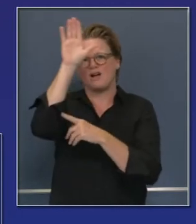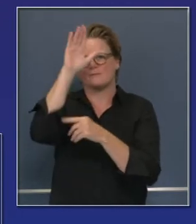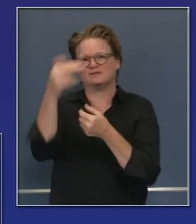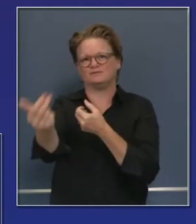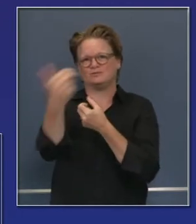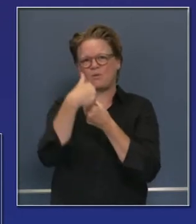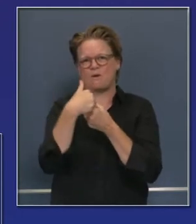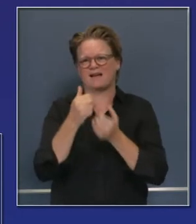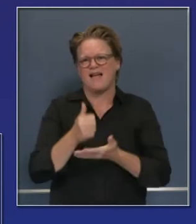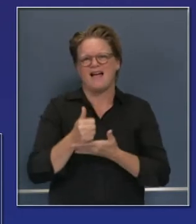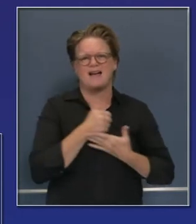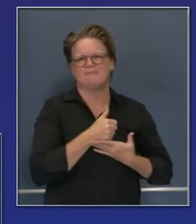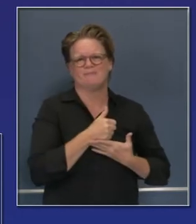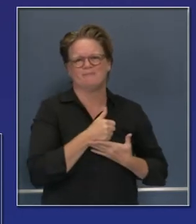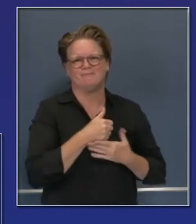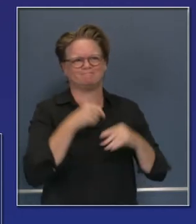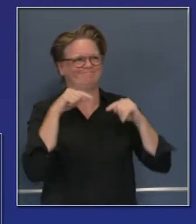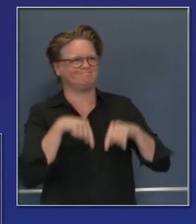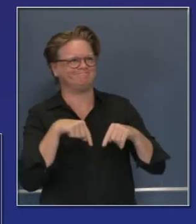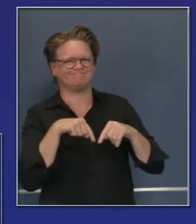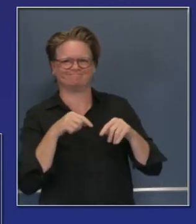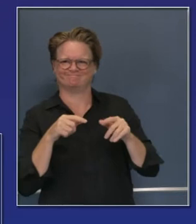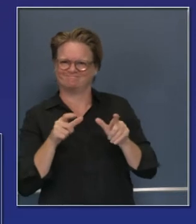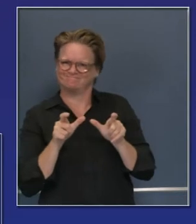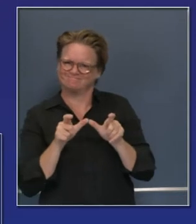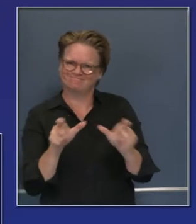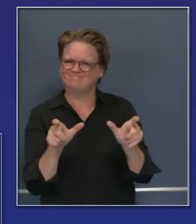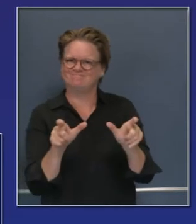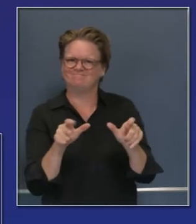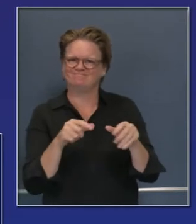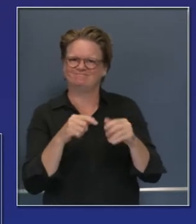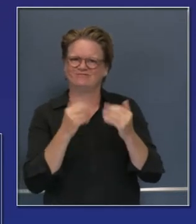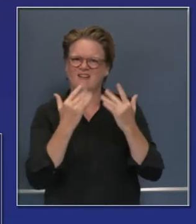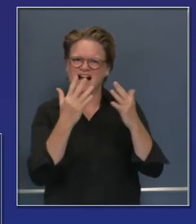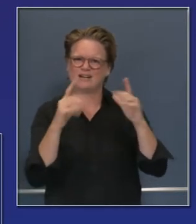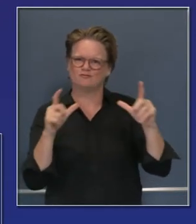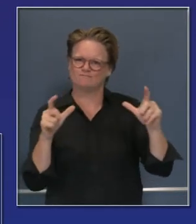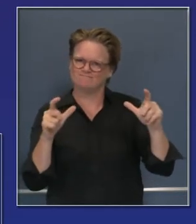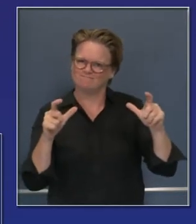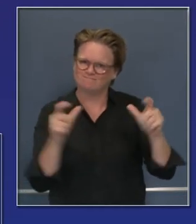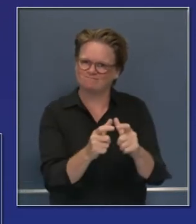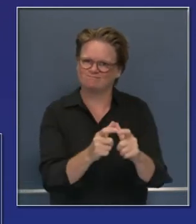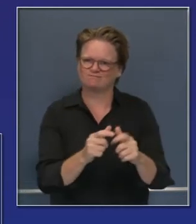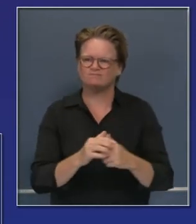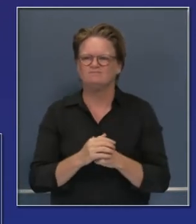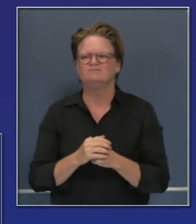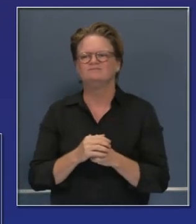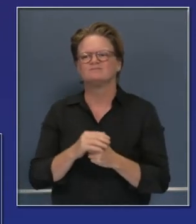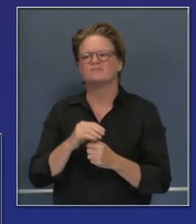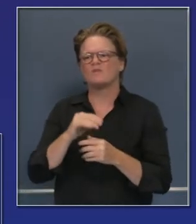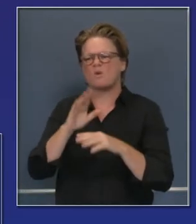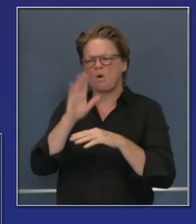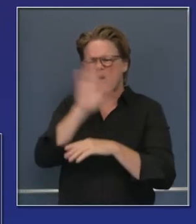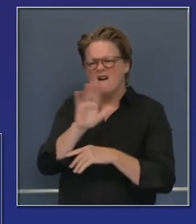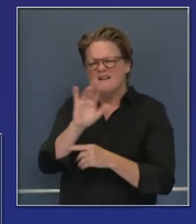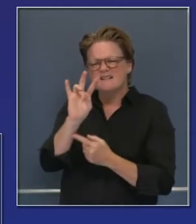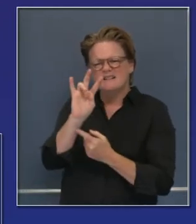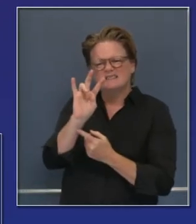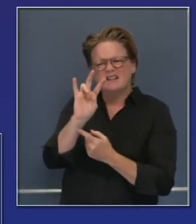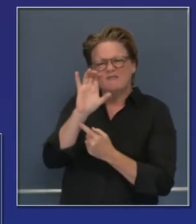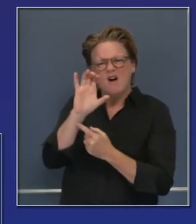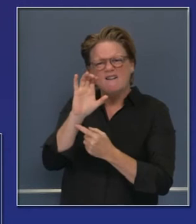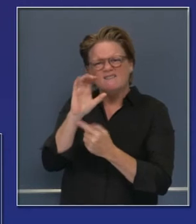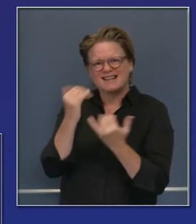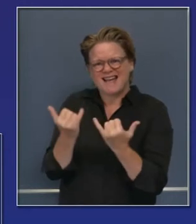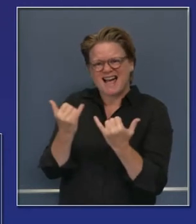ayudando a suplementar nuestros recursos de bomberos y la razón es esta, incendios a lo largo del estado